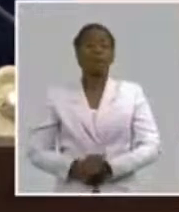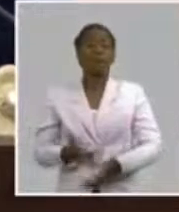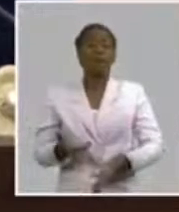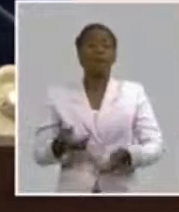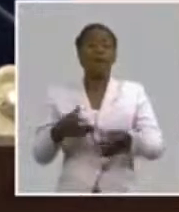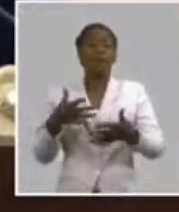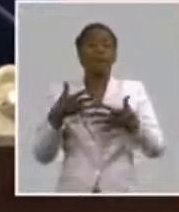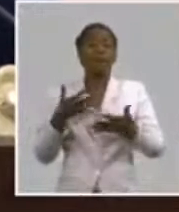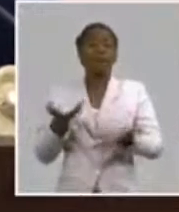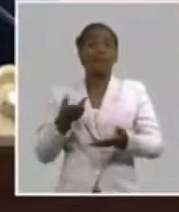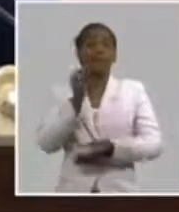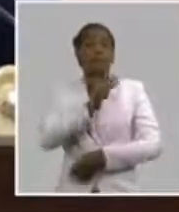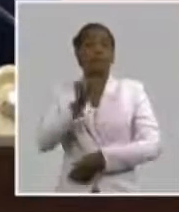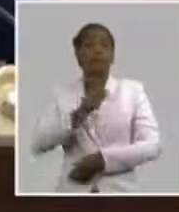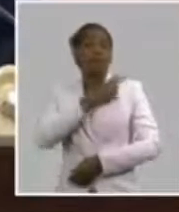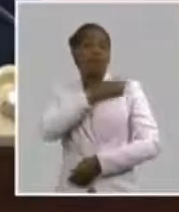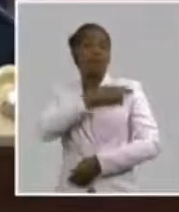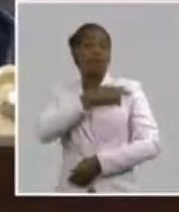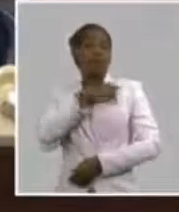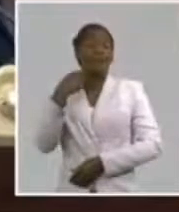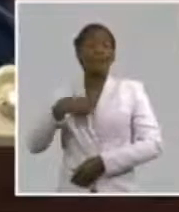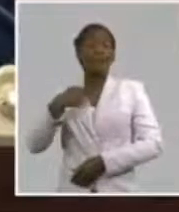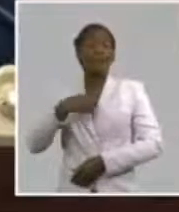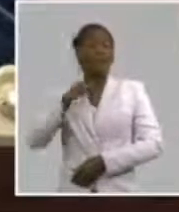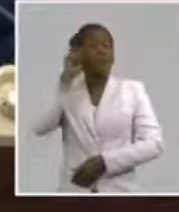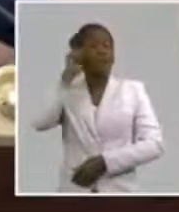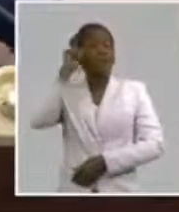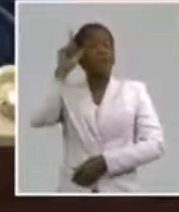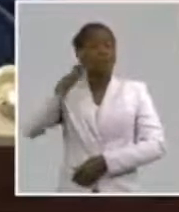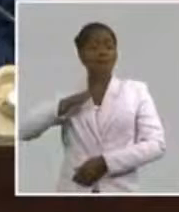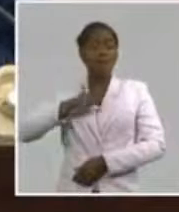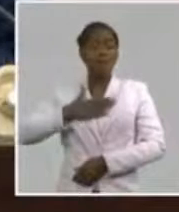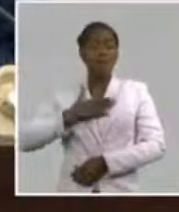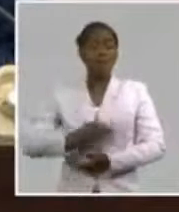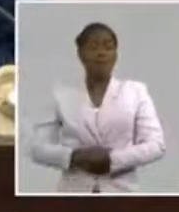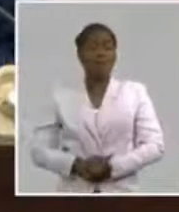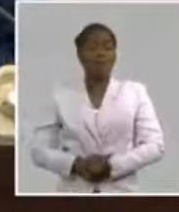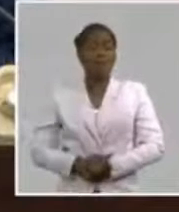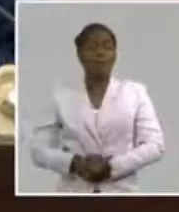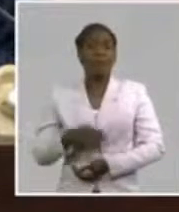a las instituciones superiores a ellos le propongan cosas.